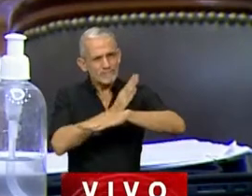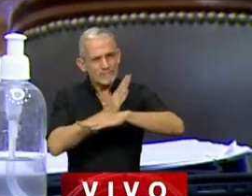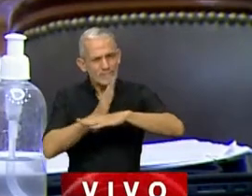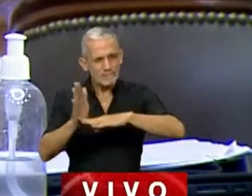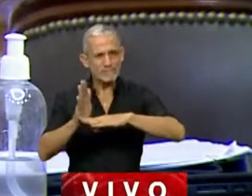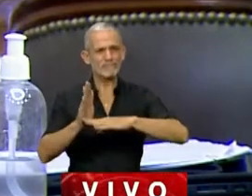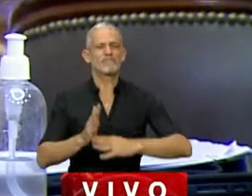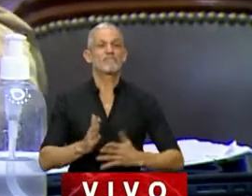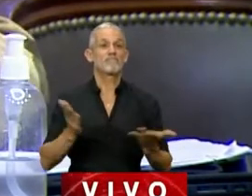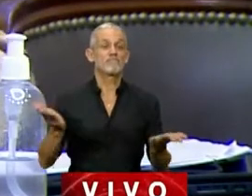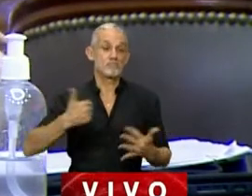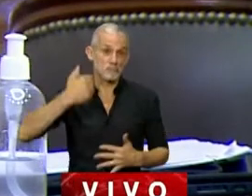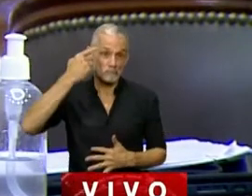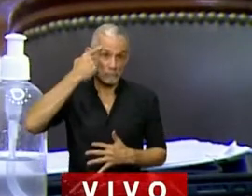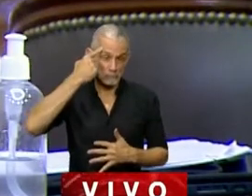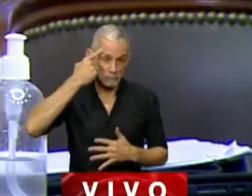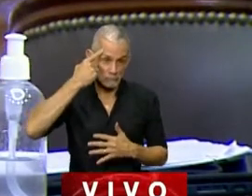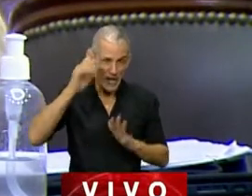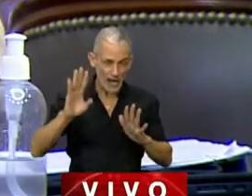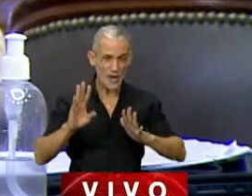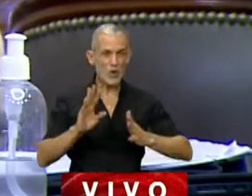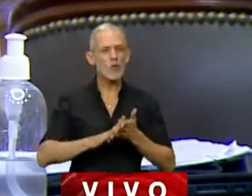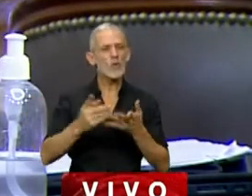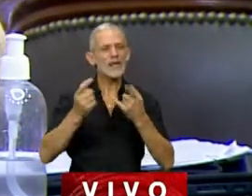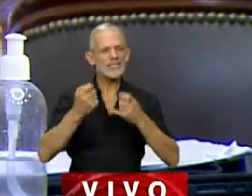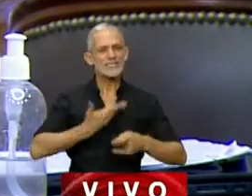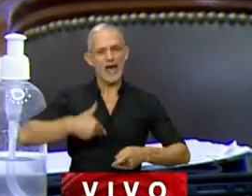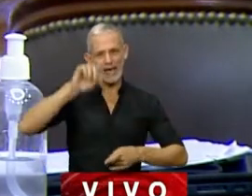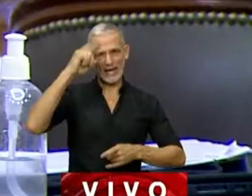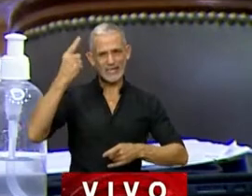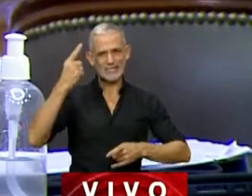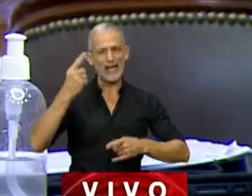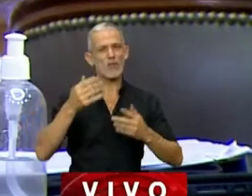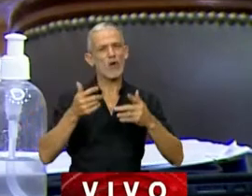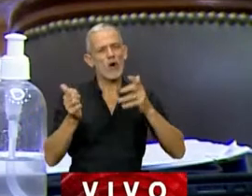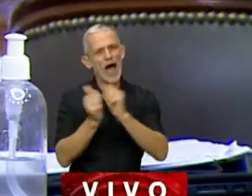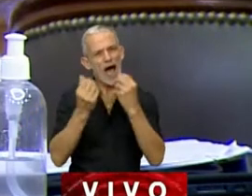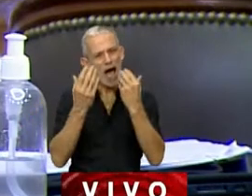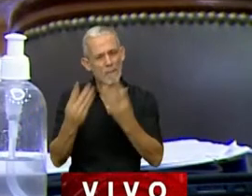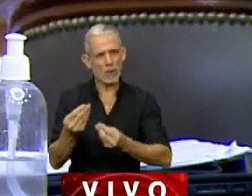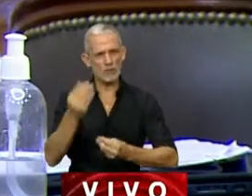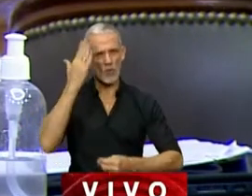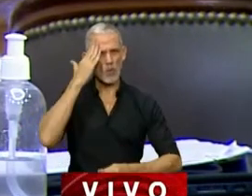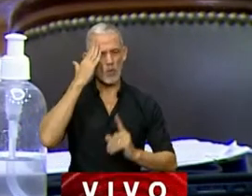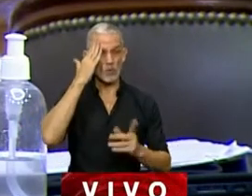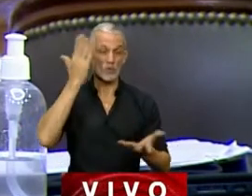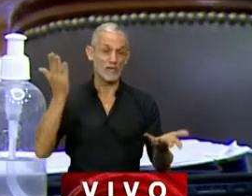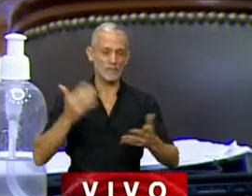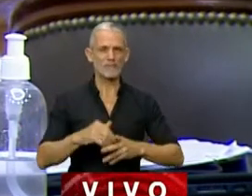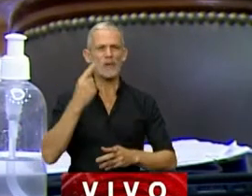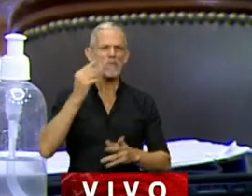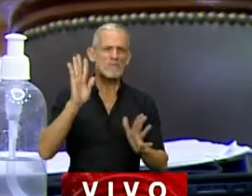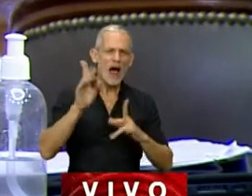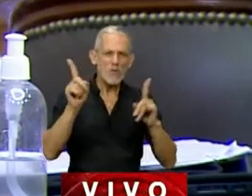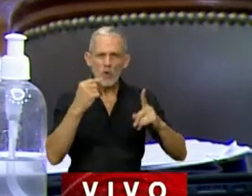expresar lo que entiendo en la necesidad del Estado en el acompañamiento a la cultura. Y tratar de despejar